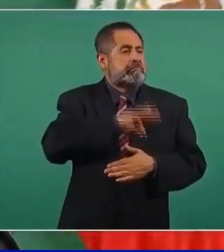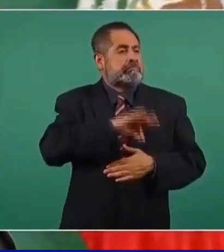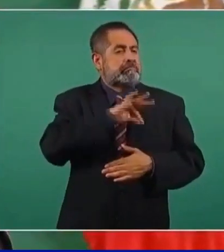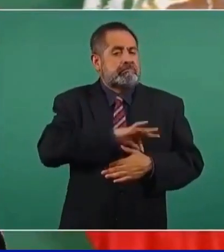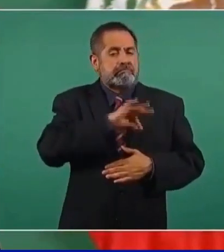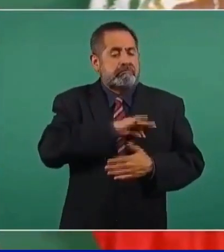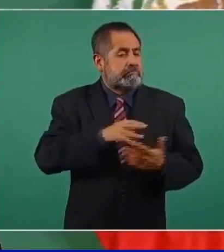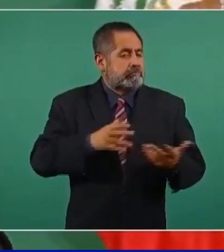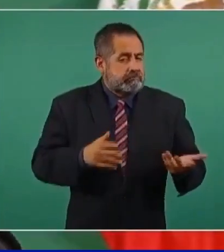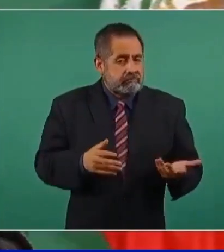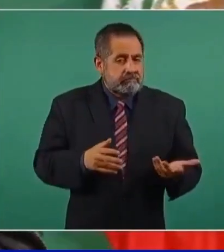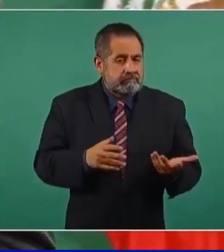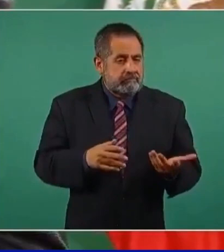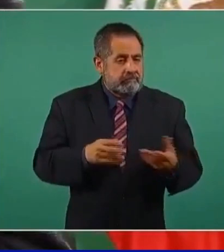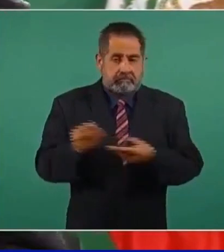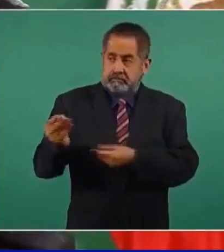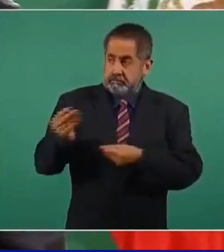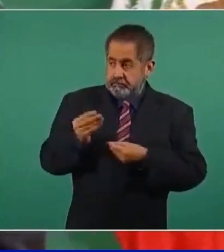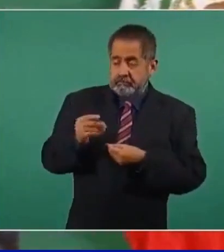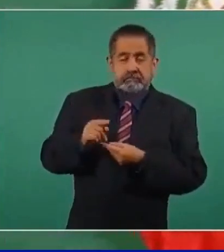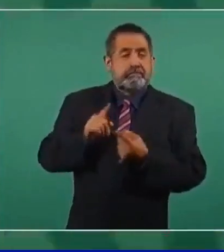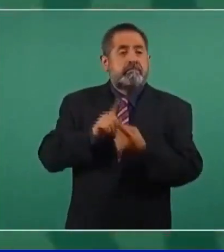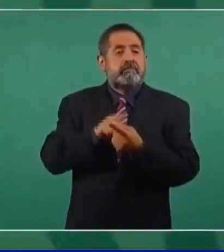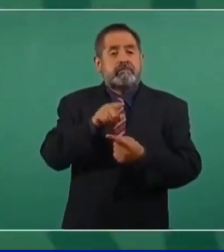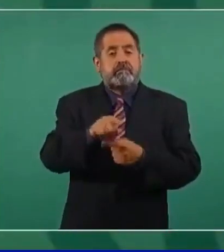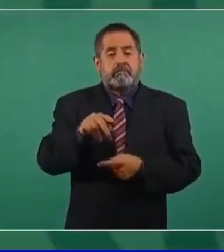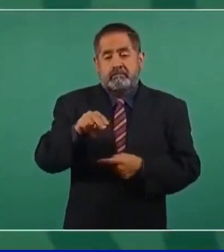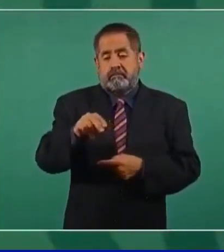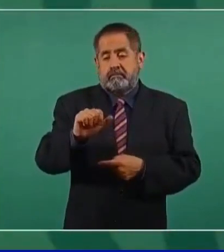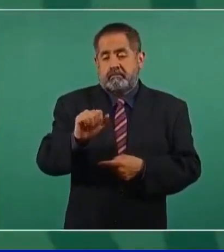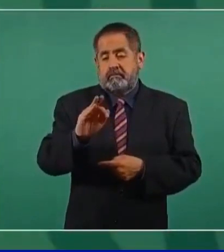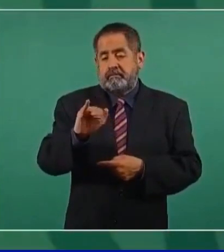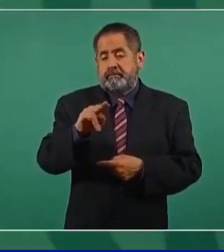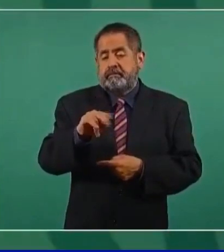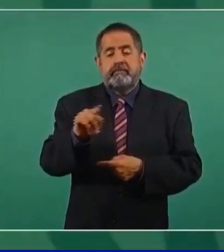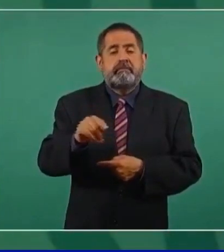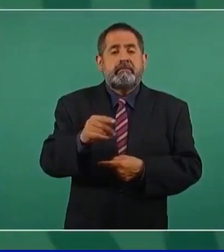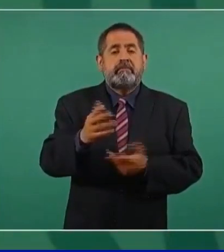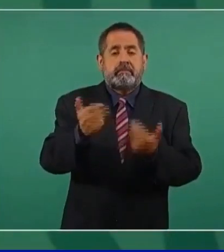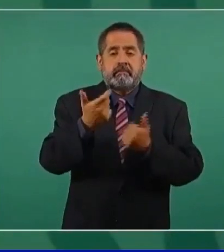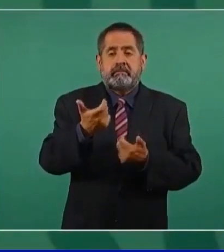a nacional financiera y les daban el crédito.